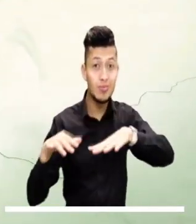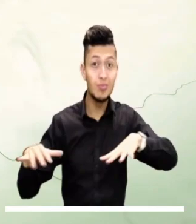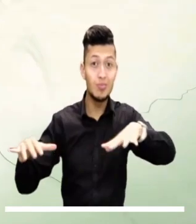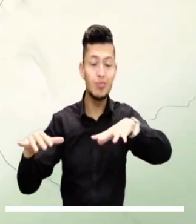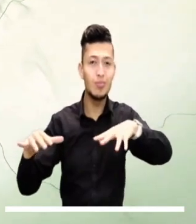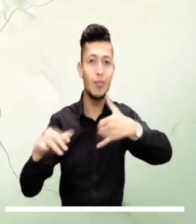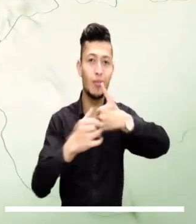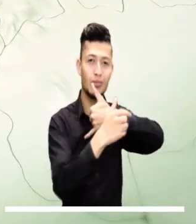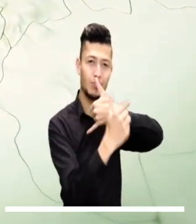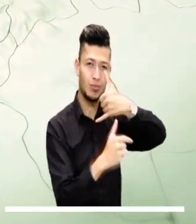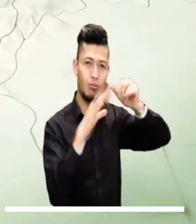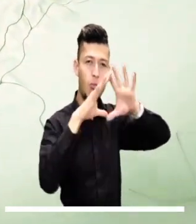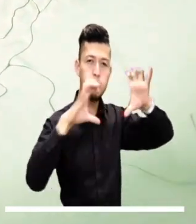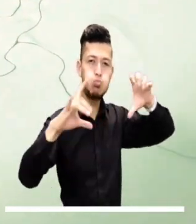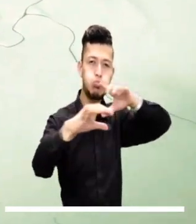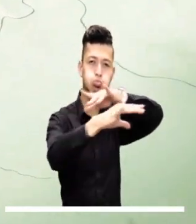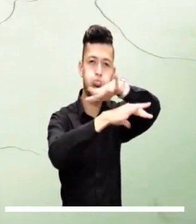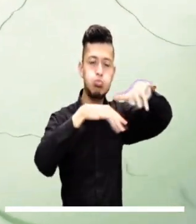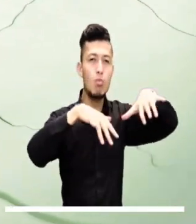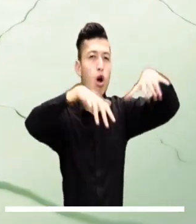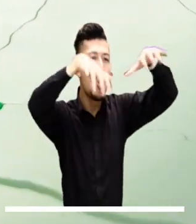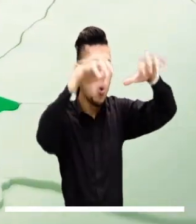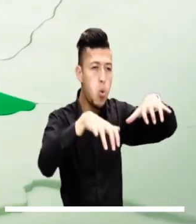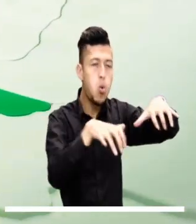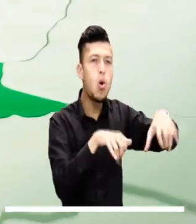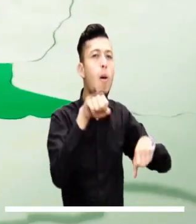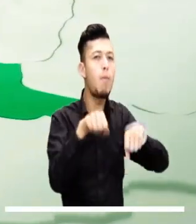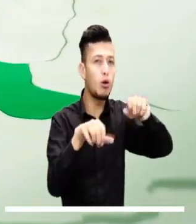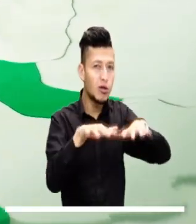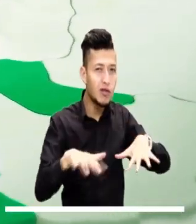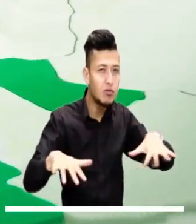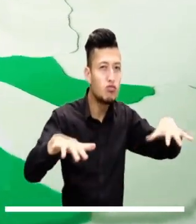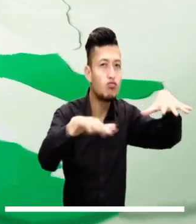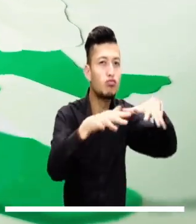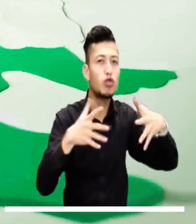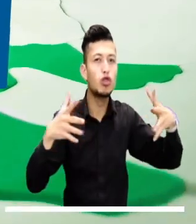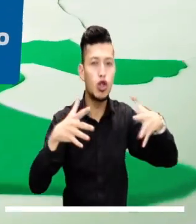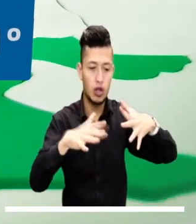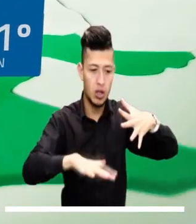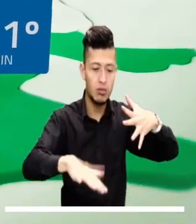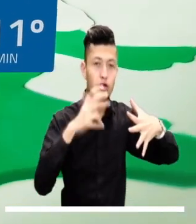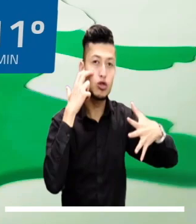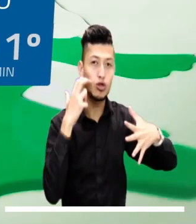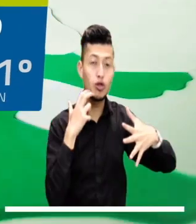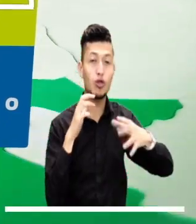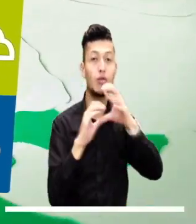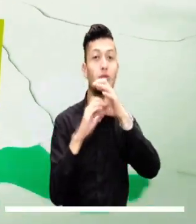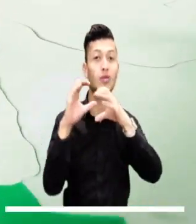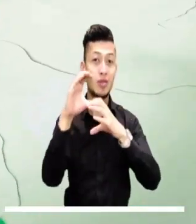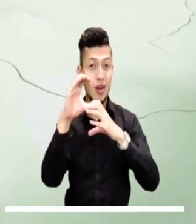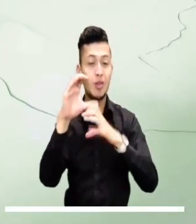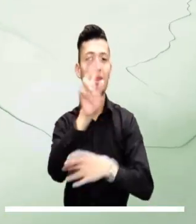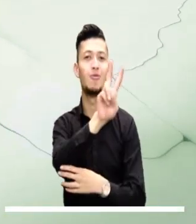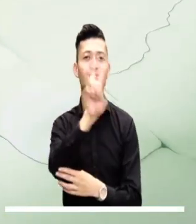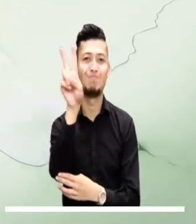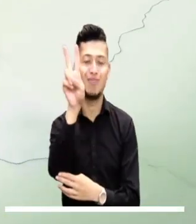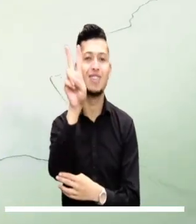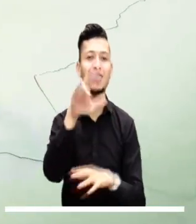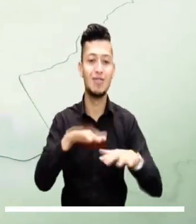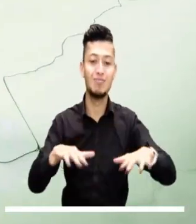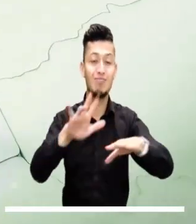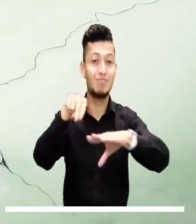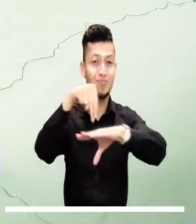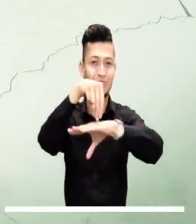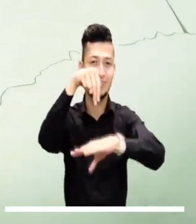Pacífico lucirá nublado en la mayor parte de la región, con alta probabilidad de presencia de lluvias en el litoral de Chocó, Cauca, del